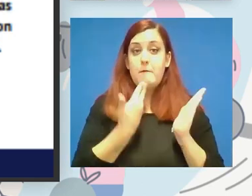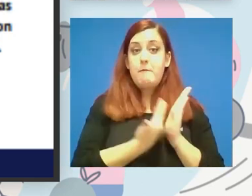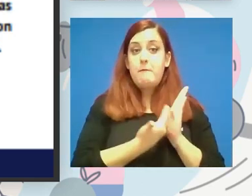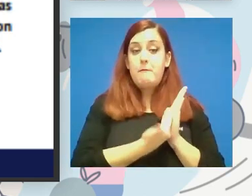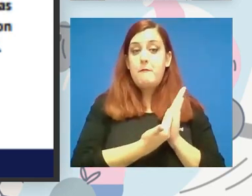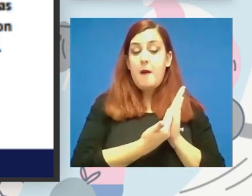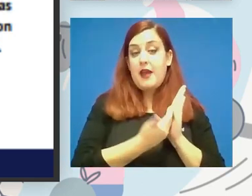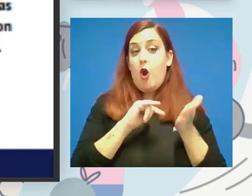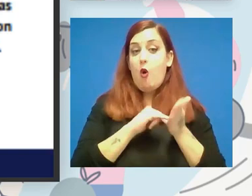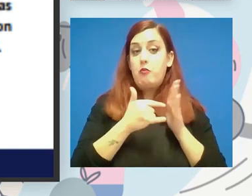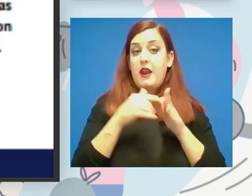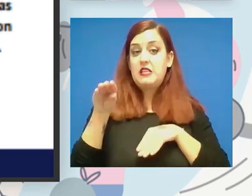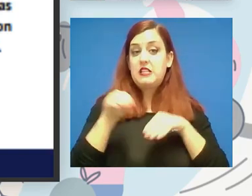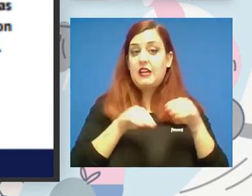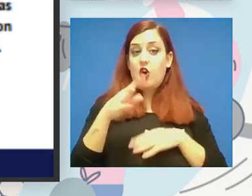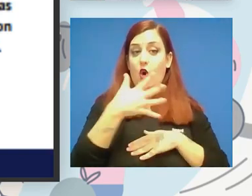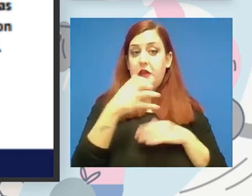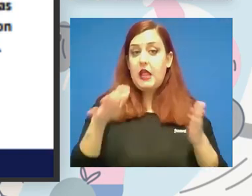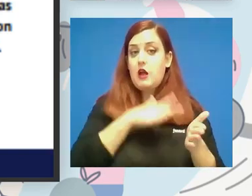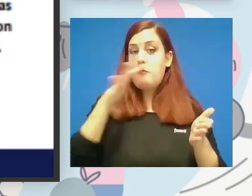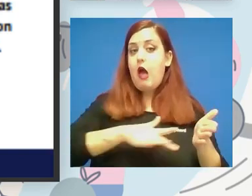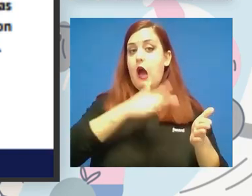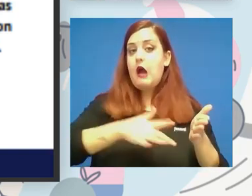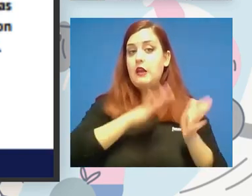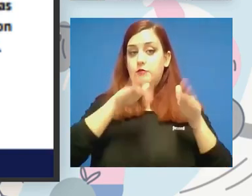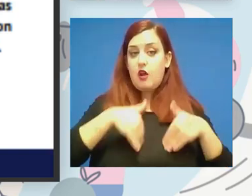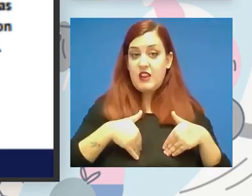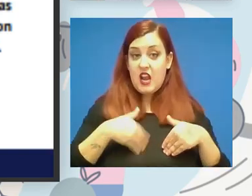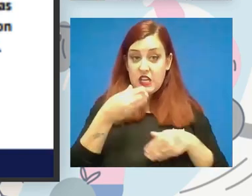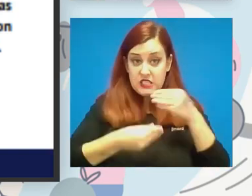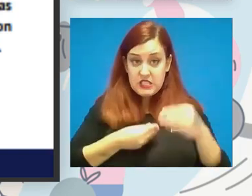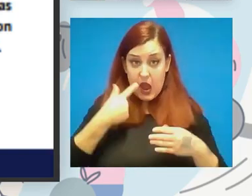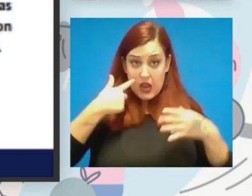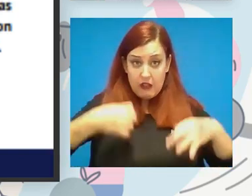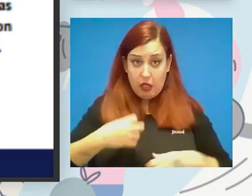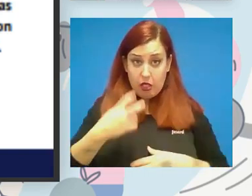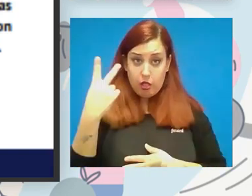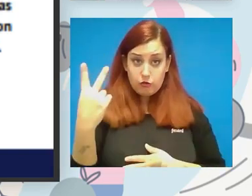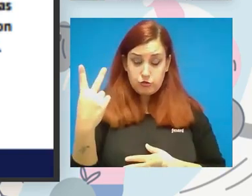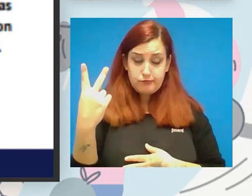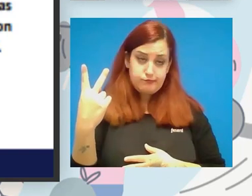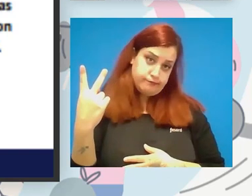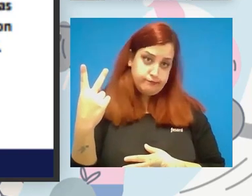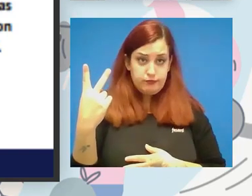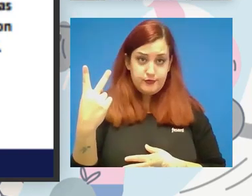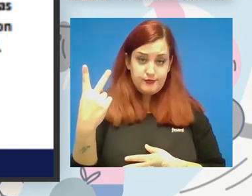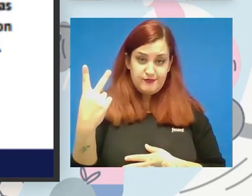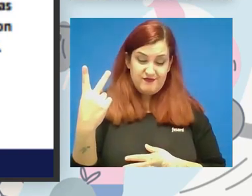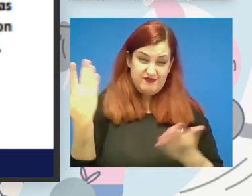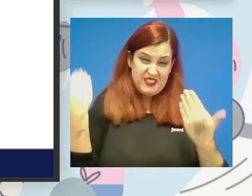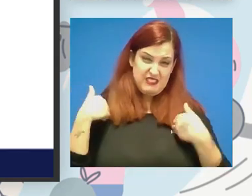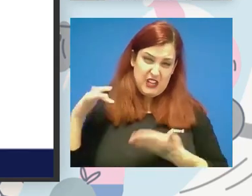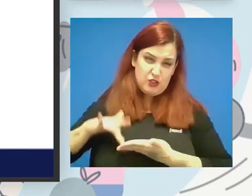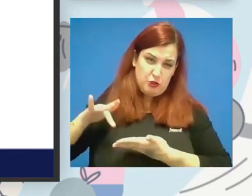plan estratégico de 500 páginas pero que al final se ejecuten dos pues ya estamos bastante eso ya ha ocurrido